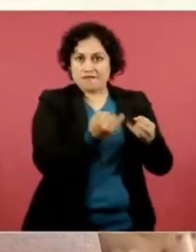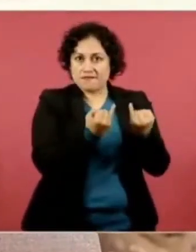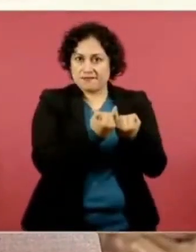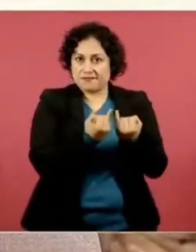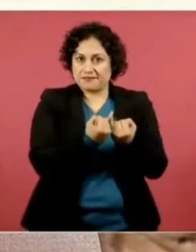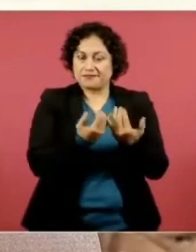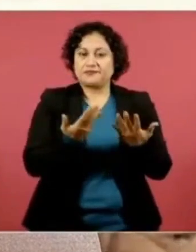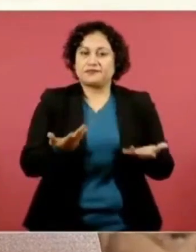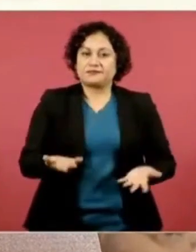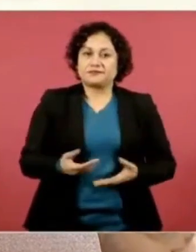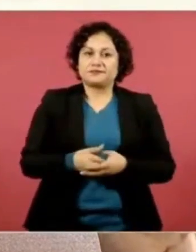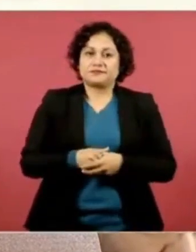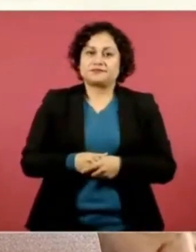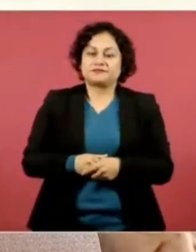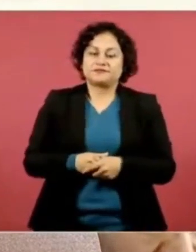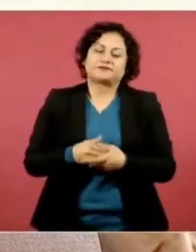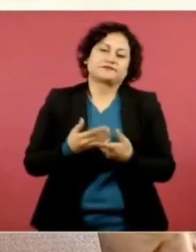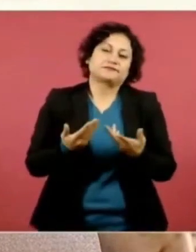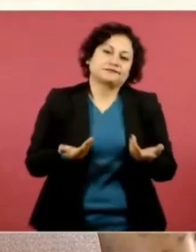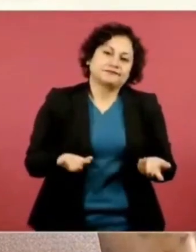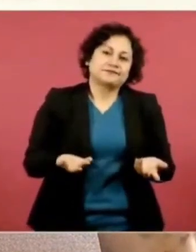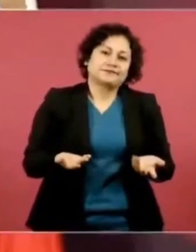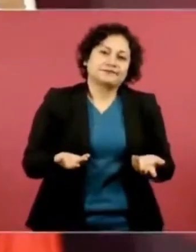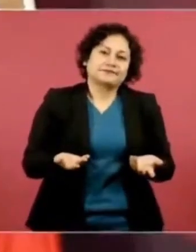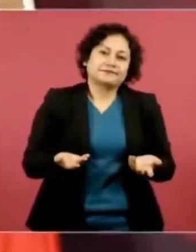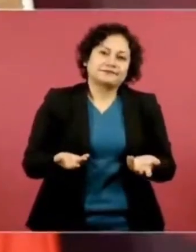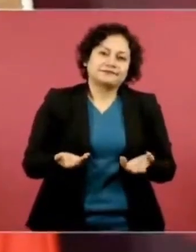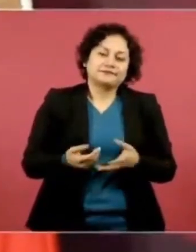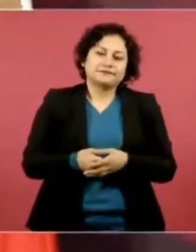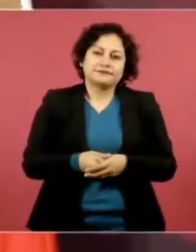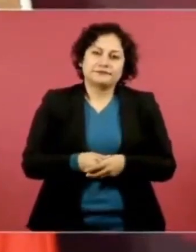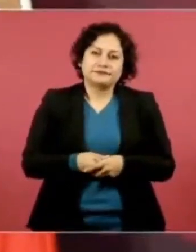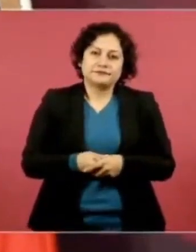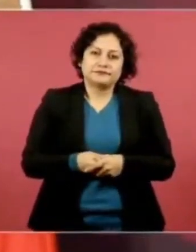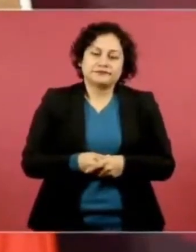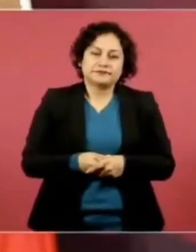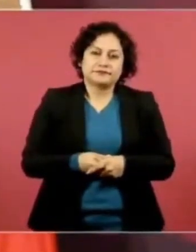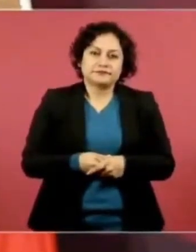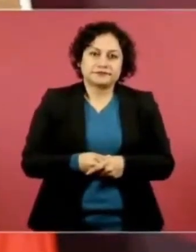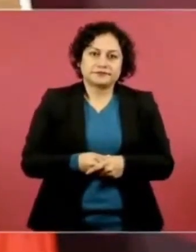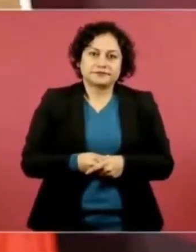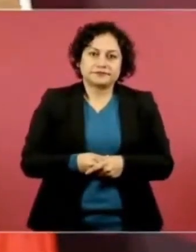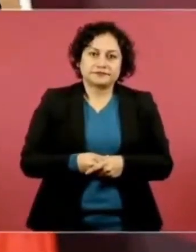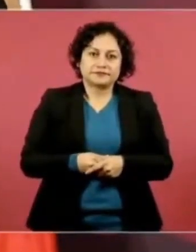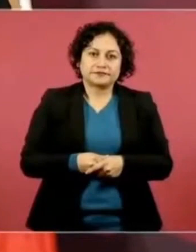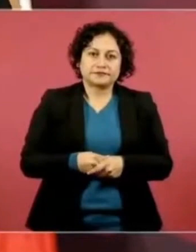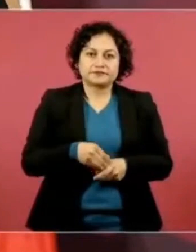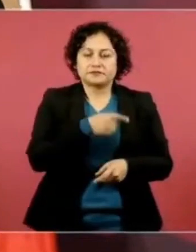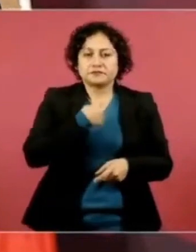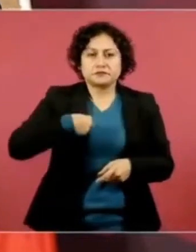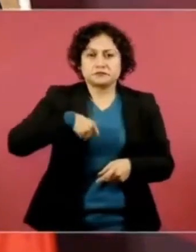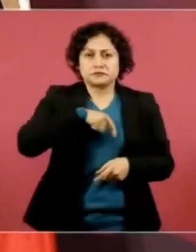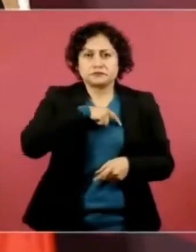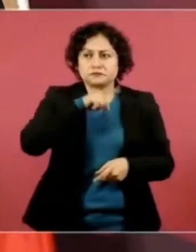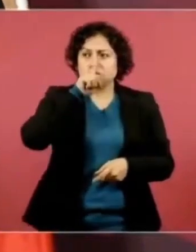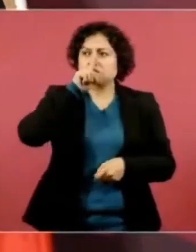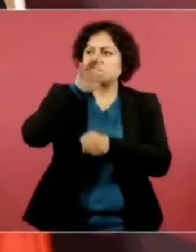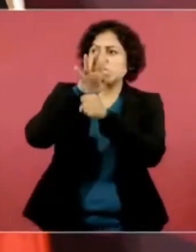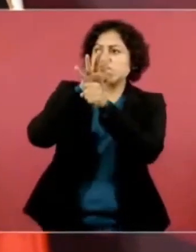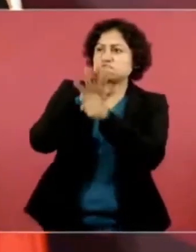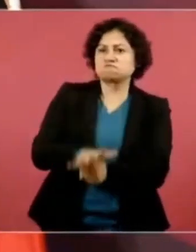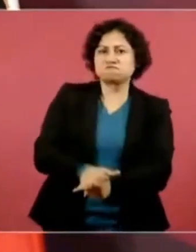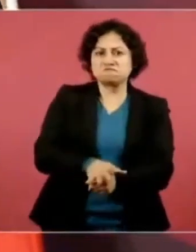¿Cuándo nosotros no mandamos a reprimir a nadie, a desaparecer a nadie,